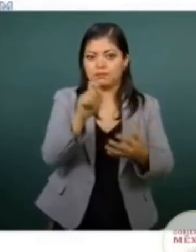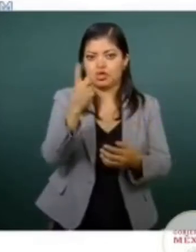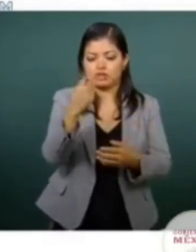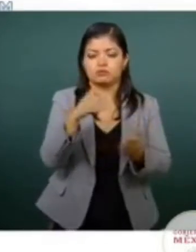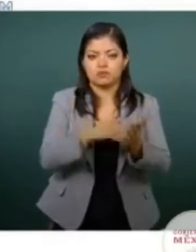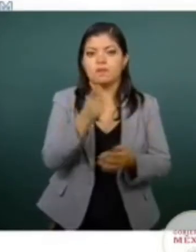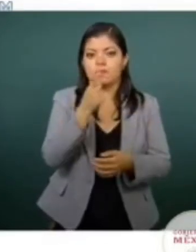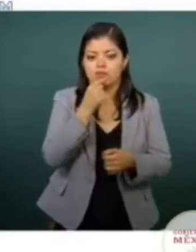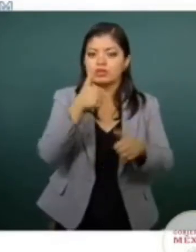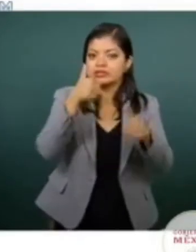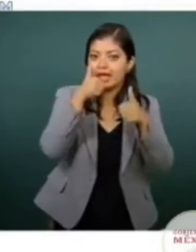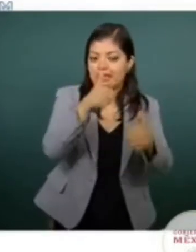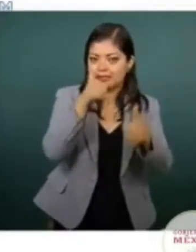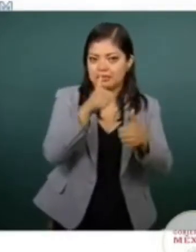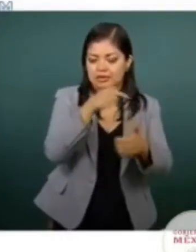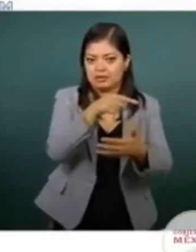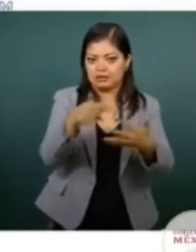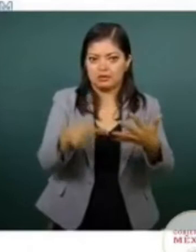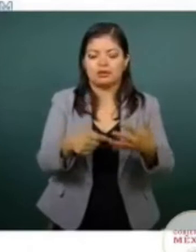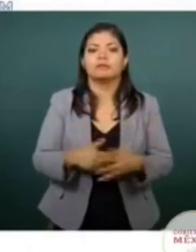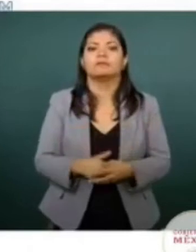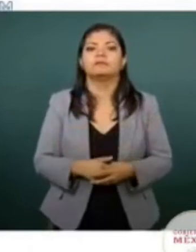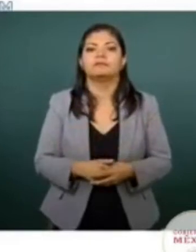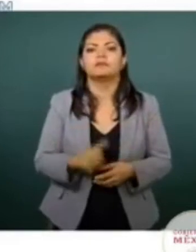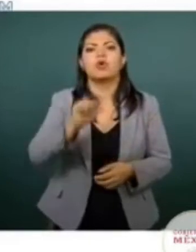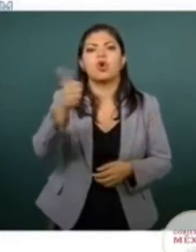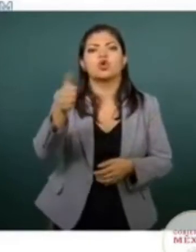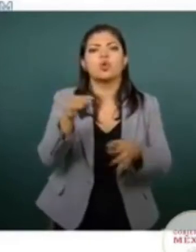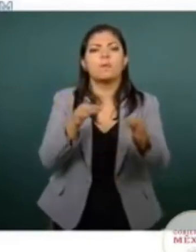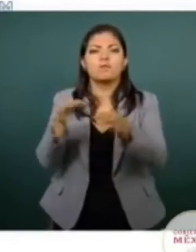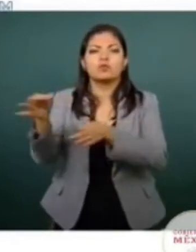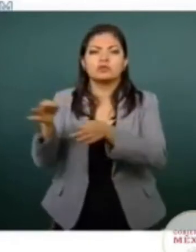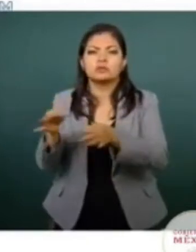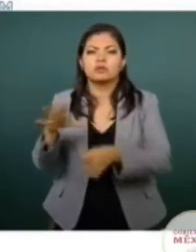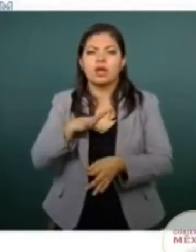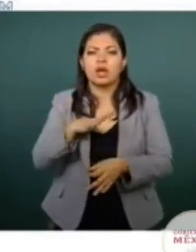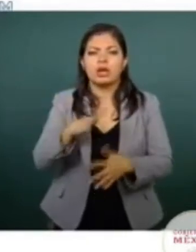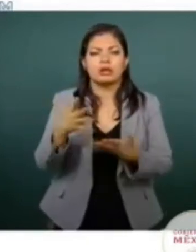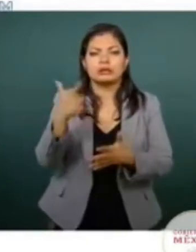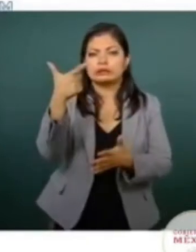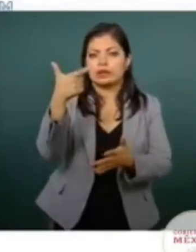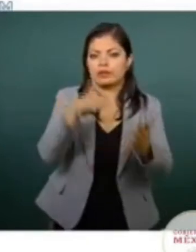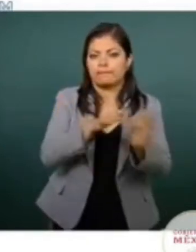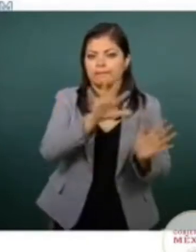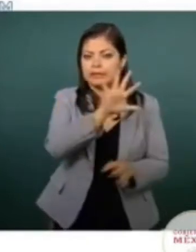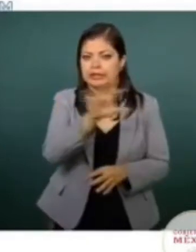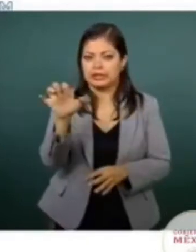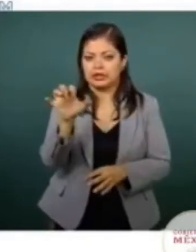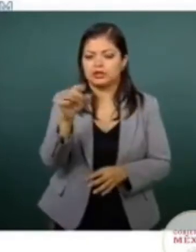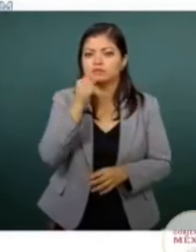atendiendo esta situación. Y en los otros municipios hay casi 7 mil 500 distribuidos.